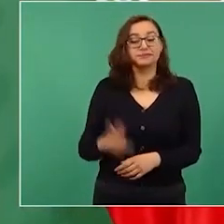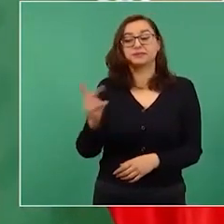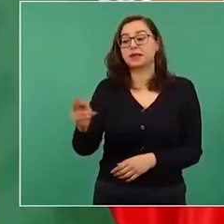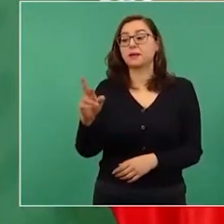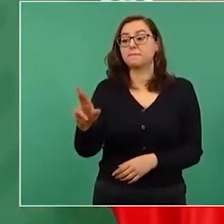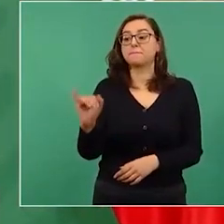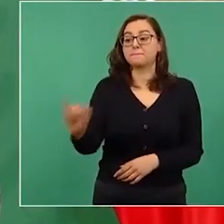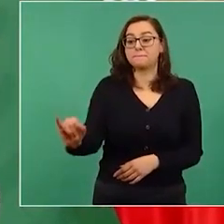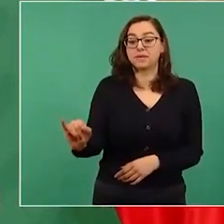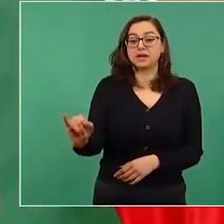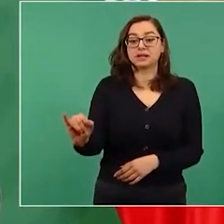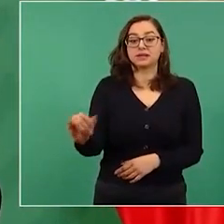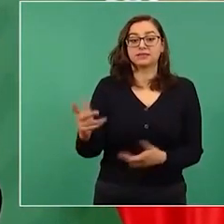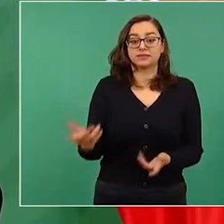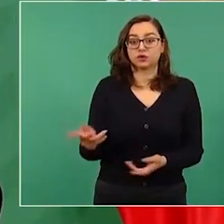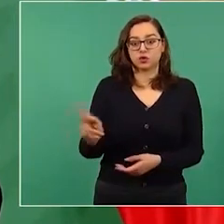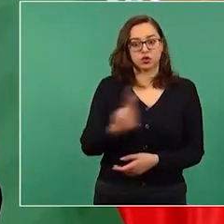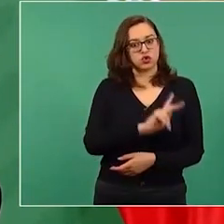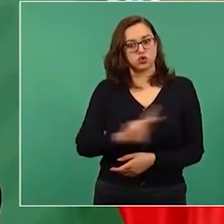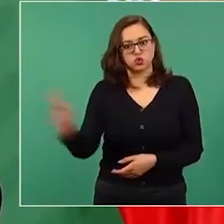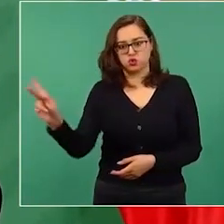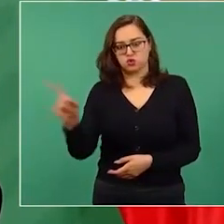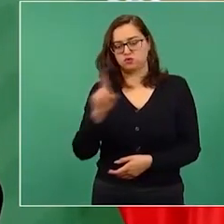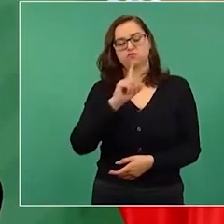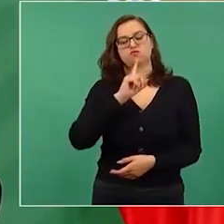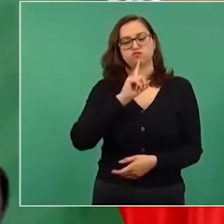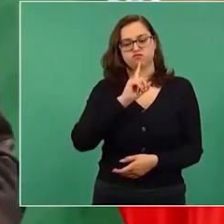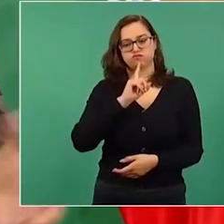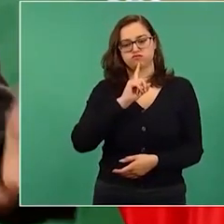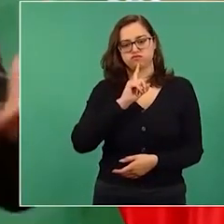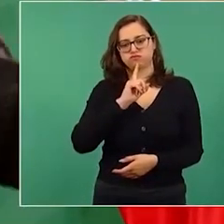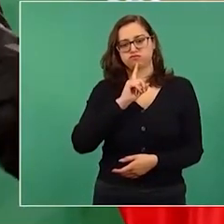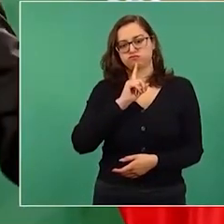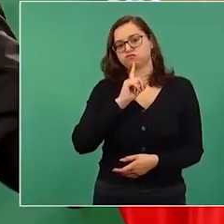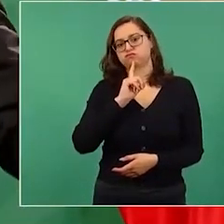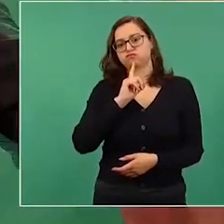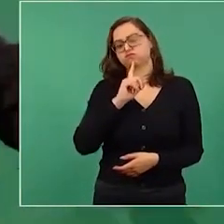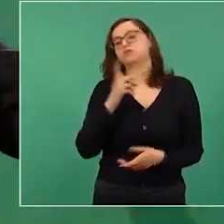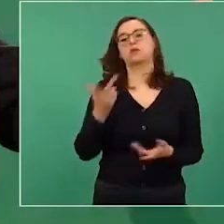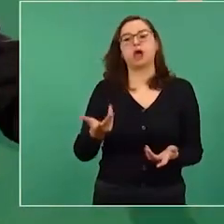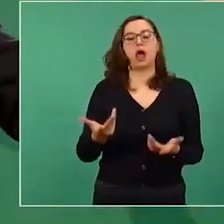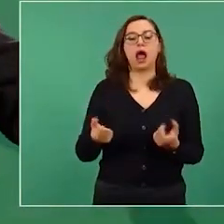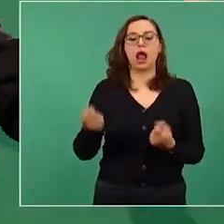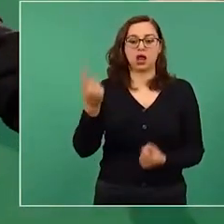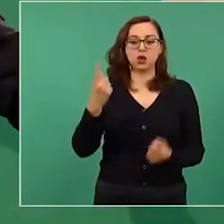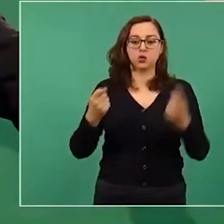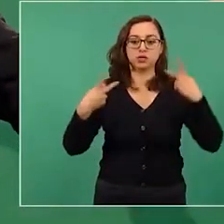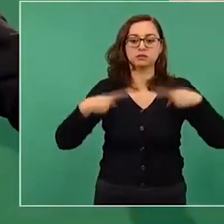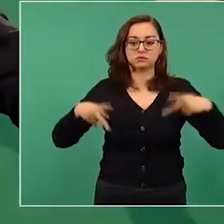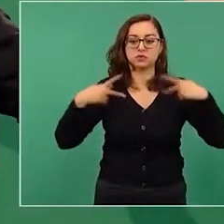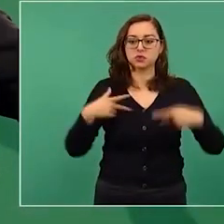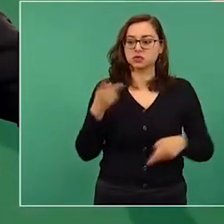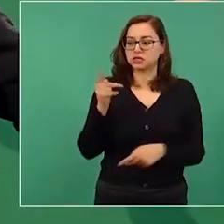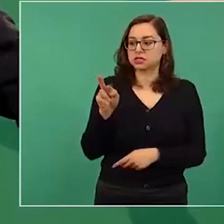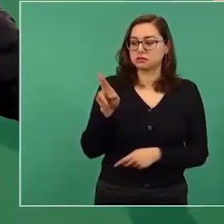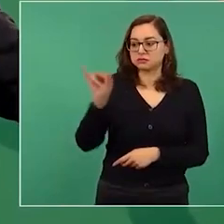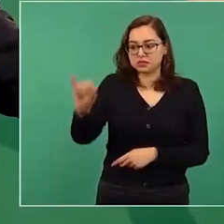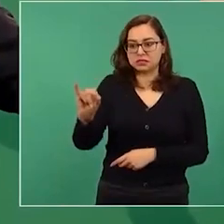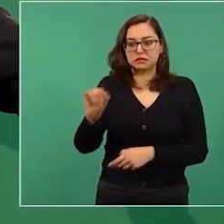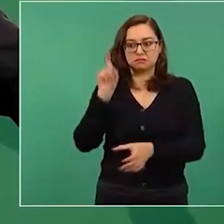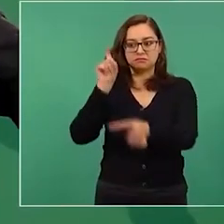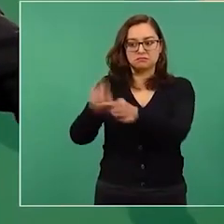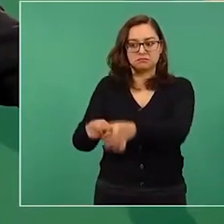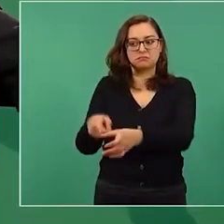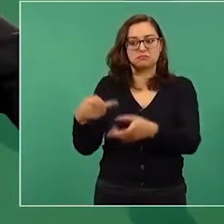los no todos, desde luego, que populistas eran campesinos o son campesinos y son obreros y